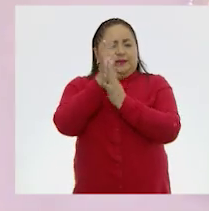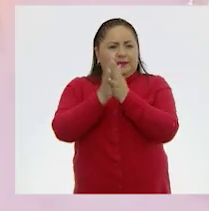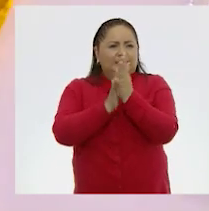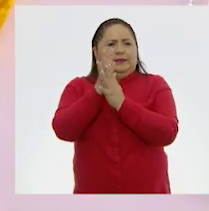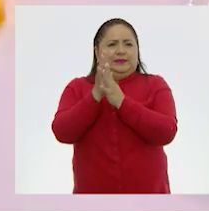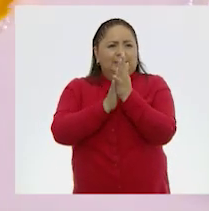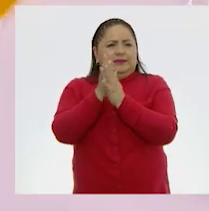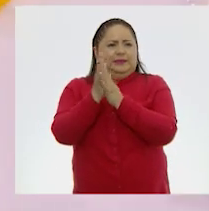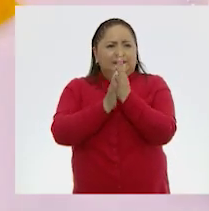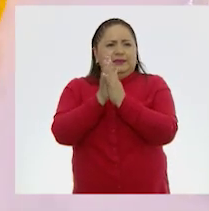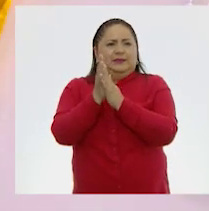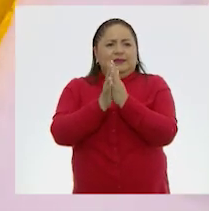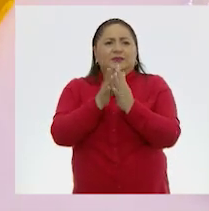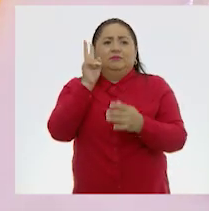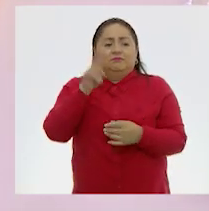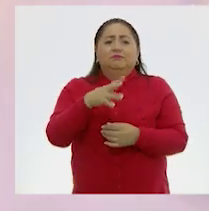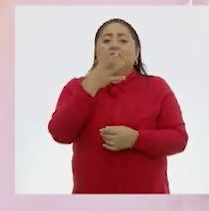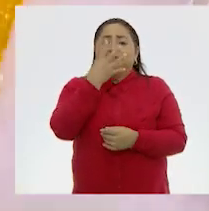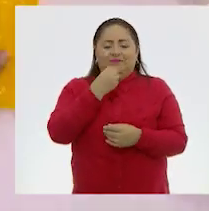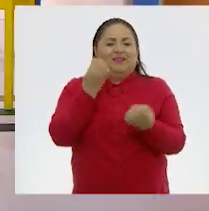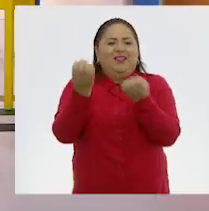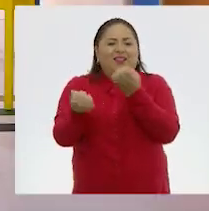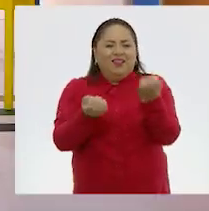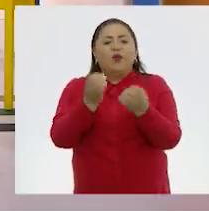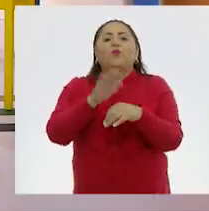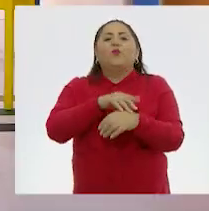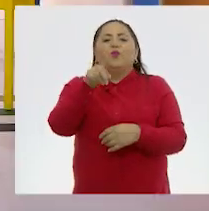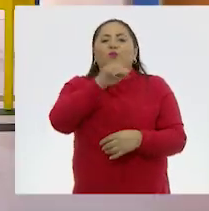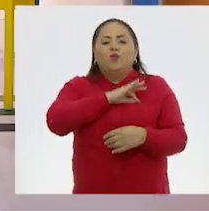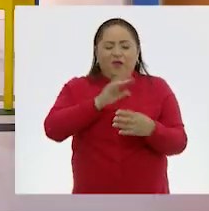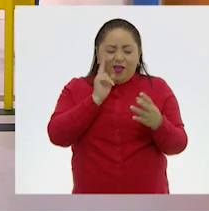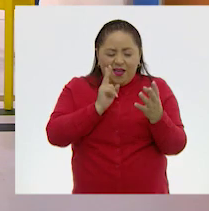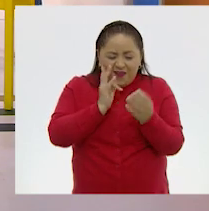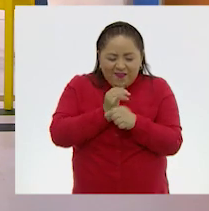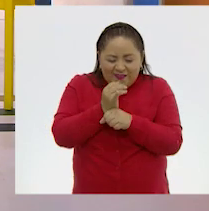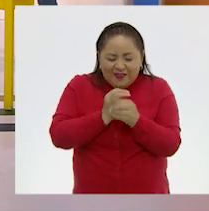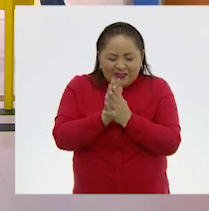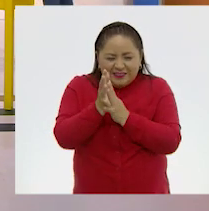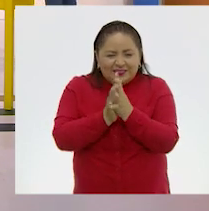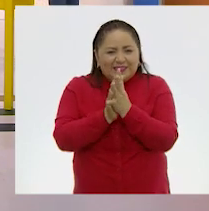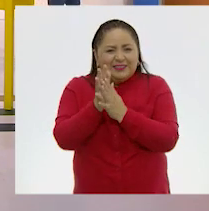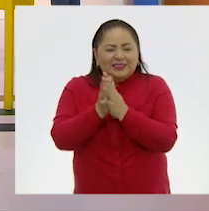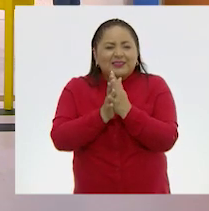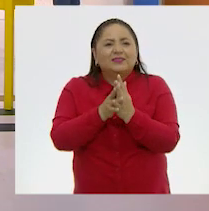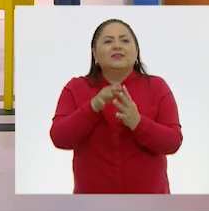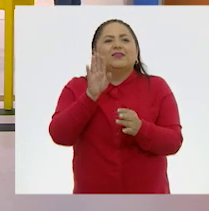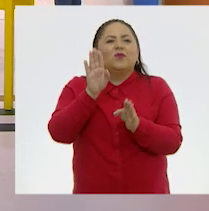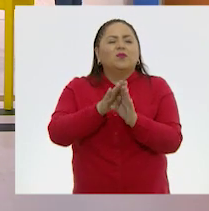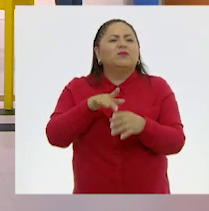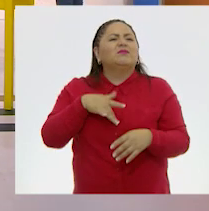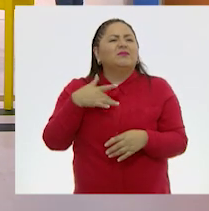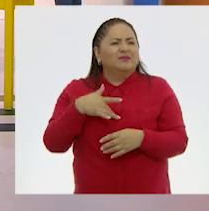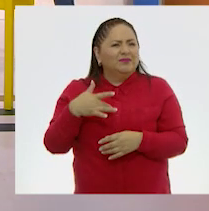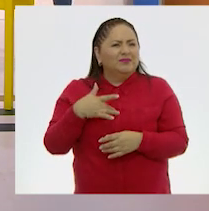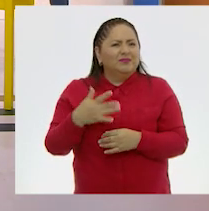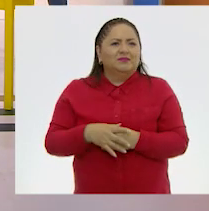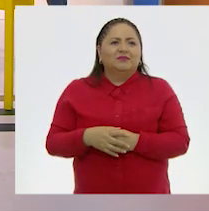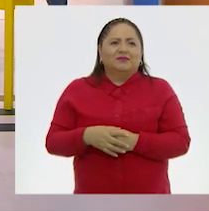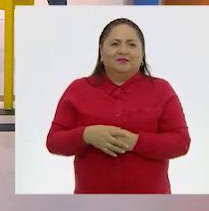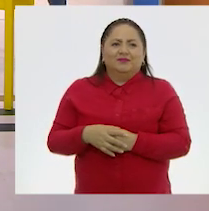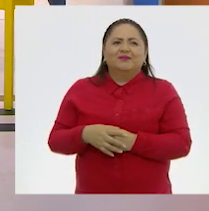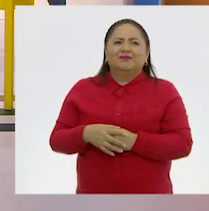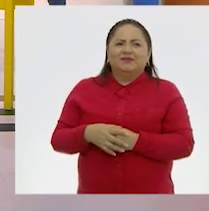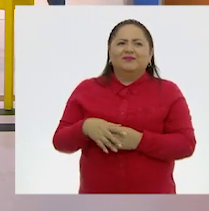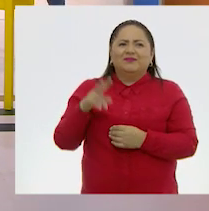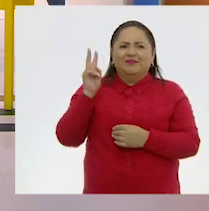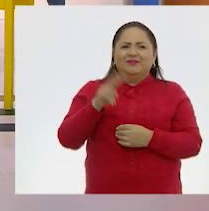y también está muy padre este ejercicio porque podemos explorar. ¿Qué tal se siente, maestra? Ay,